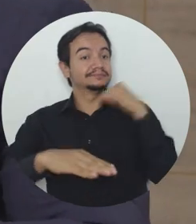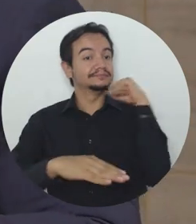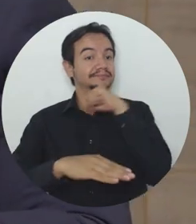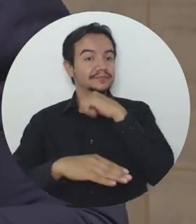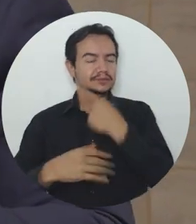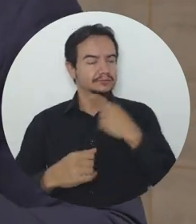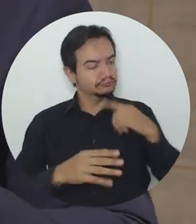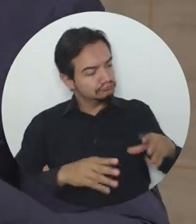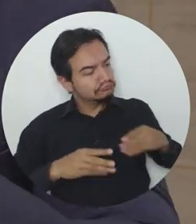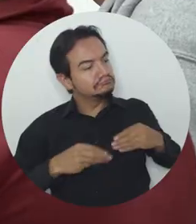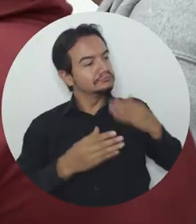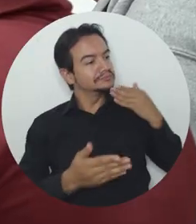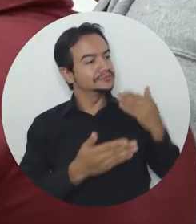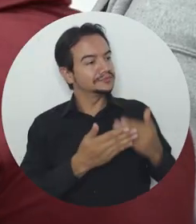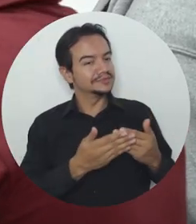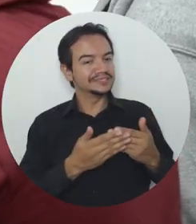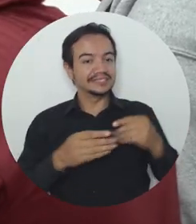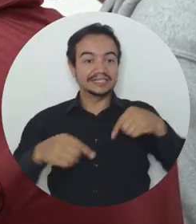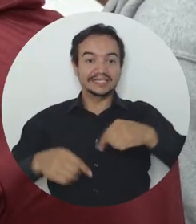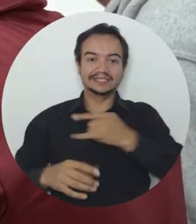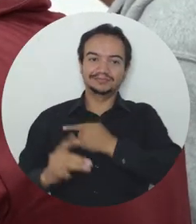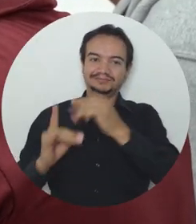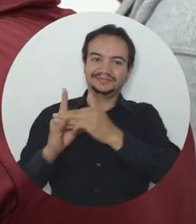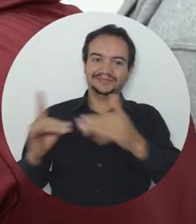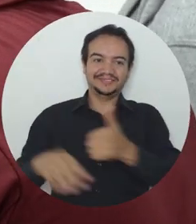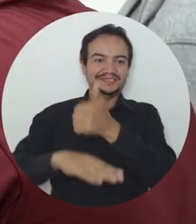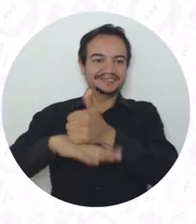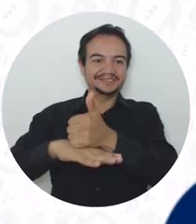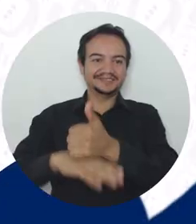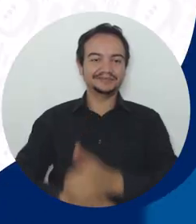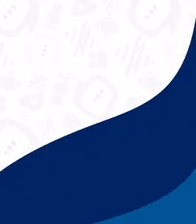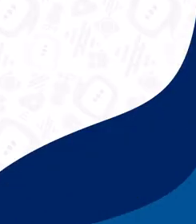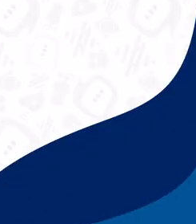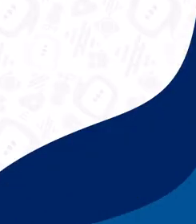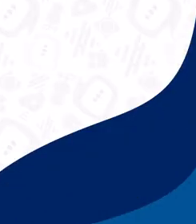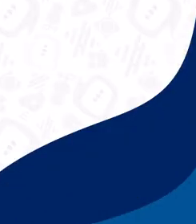el Dr. Pablo Vera Salazar, rector de esta Casa de Estudios Superiores.